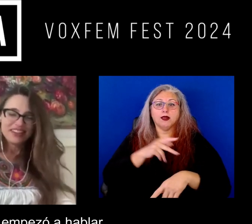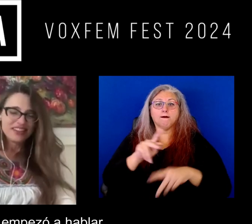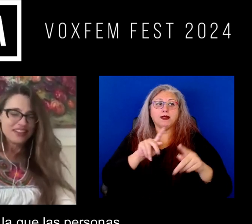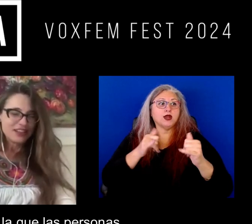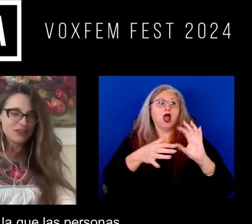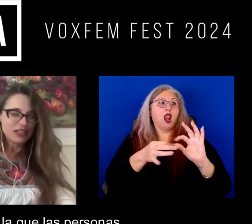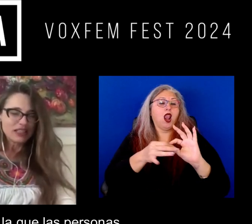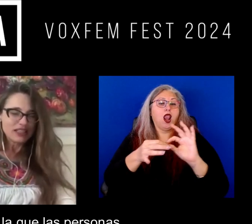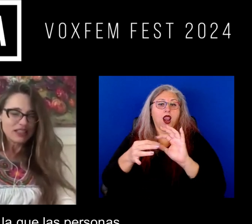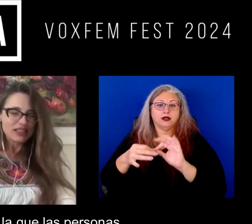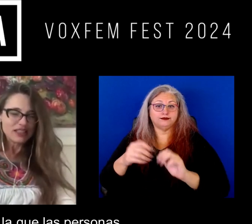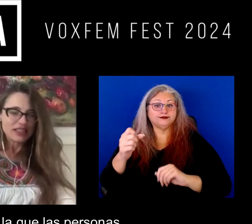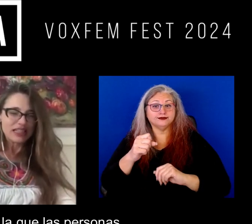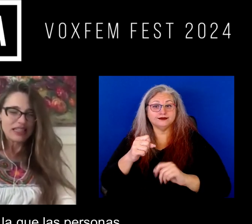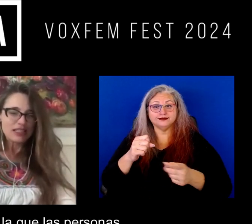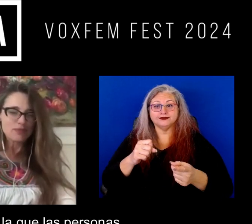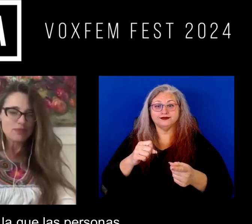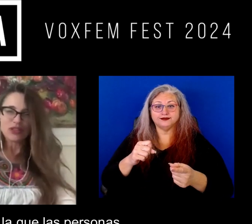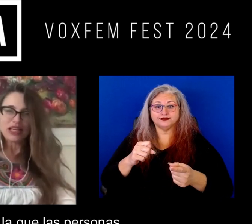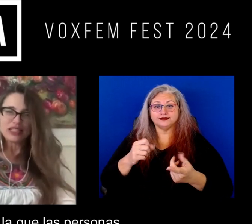sí siempre